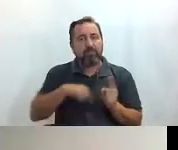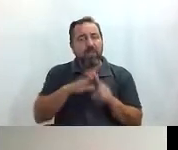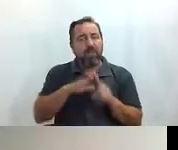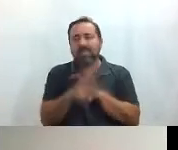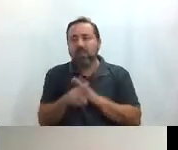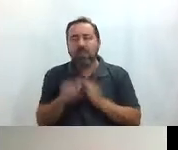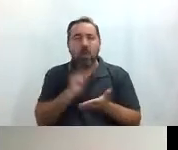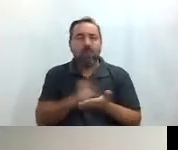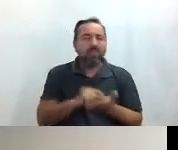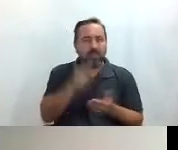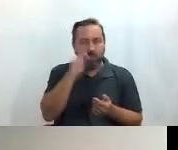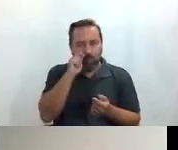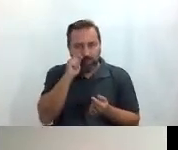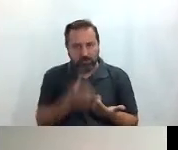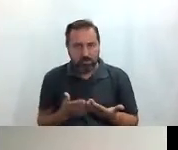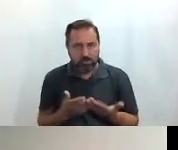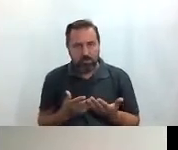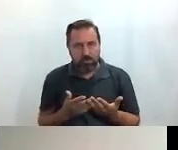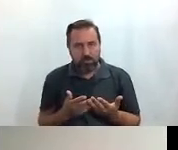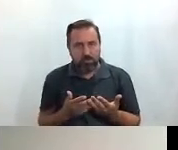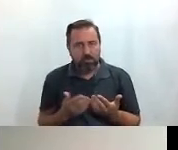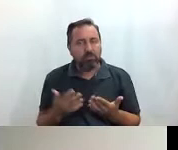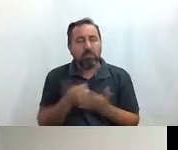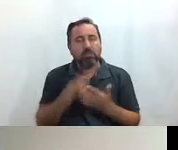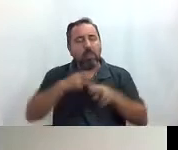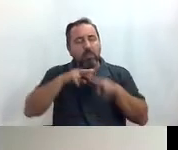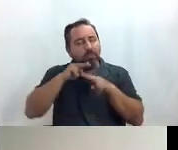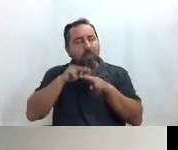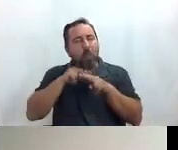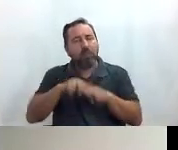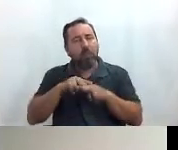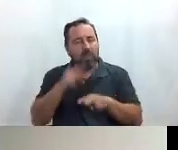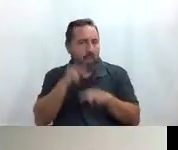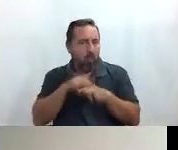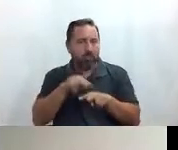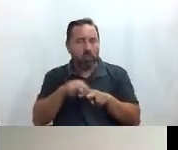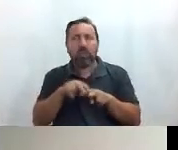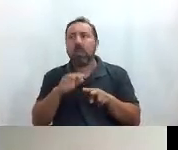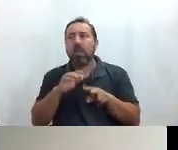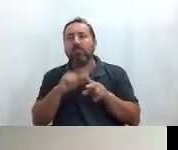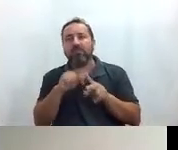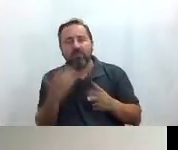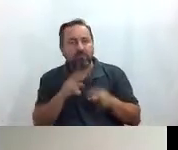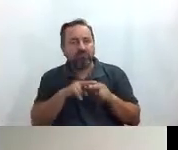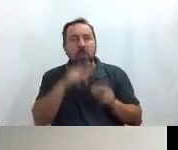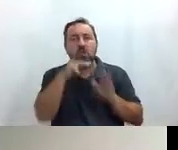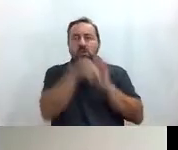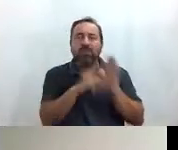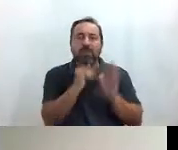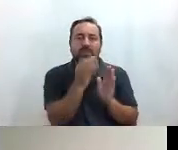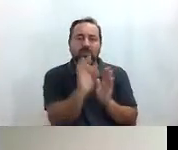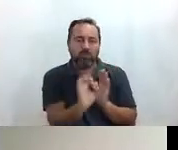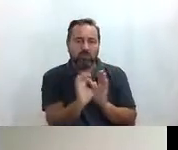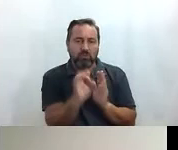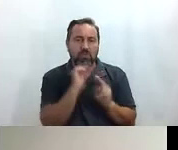de las oficinas de turismo está auditada externamente cumplimos una normativa ISO que es una normativa